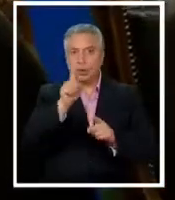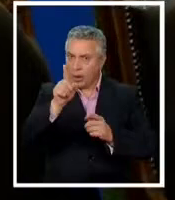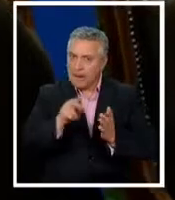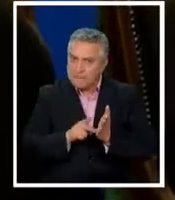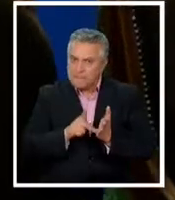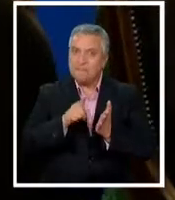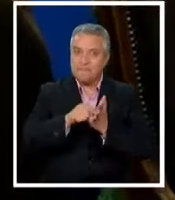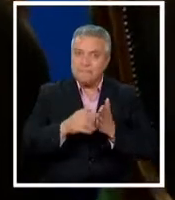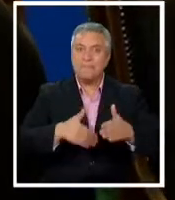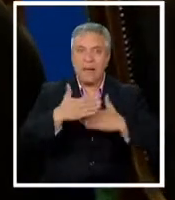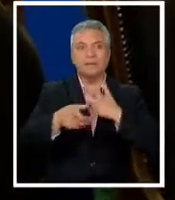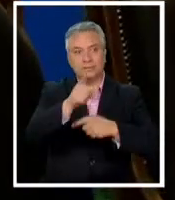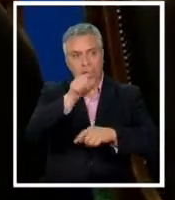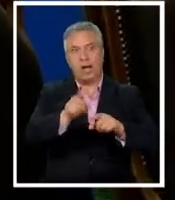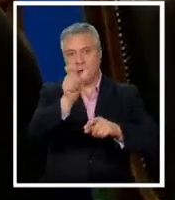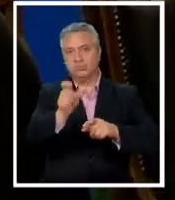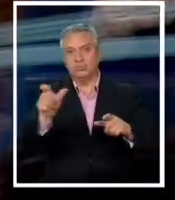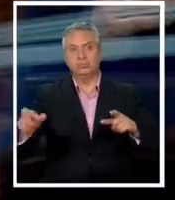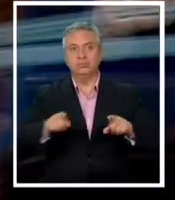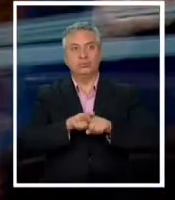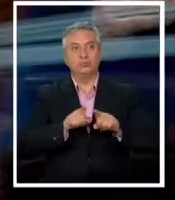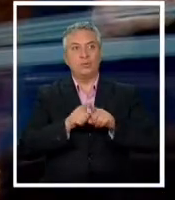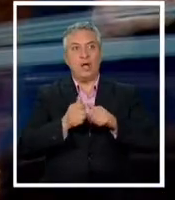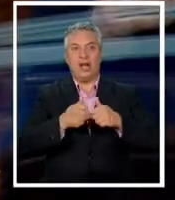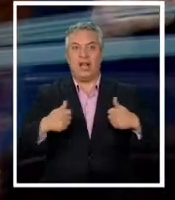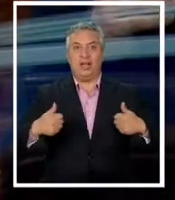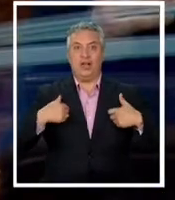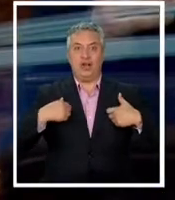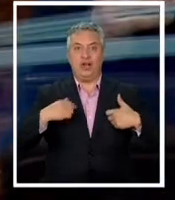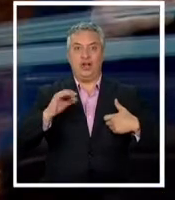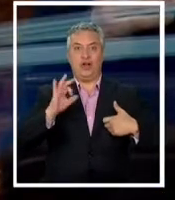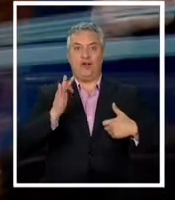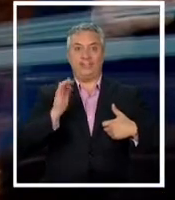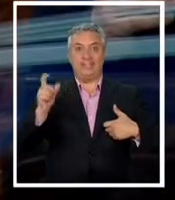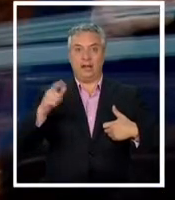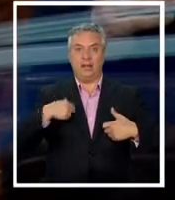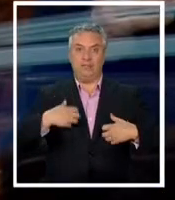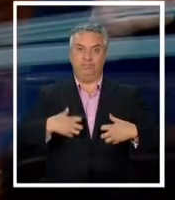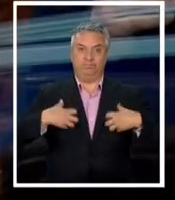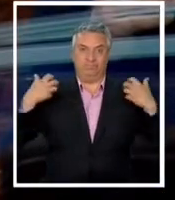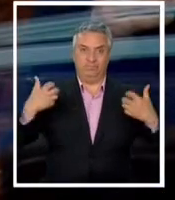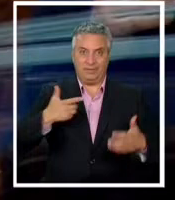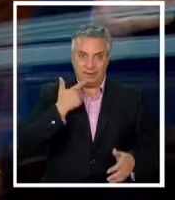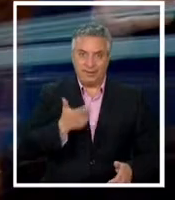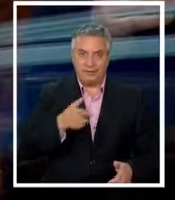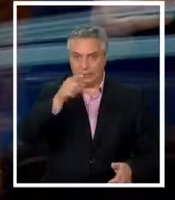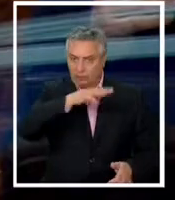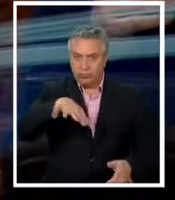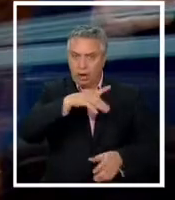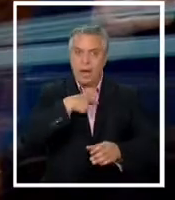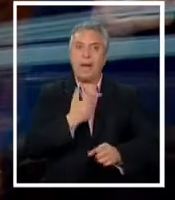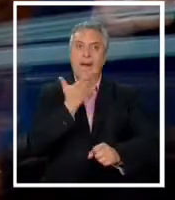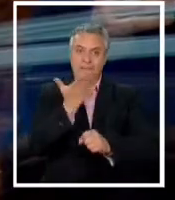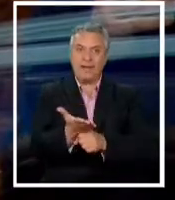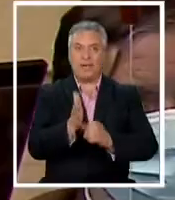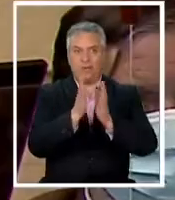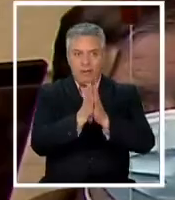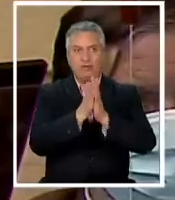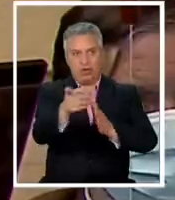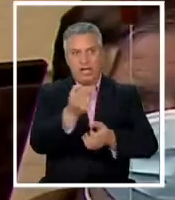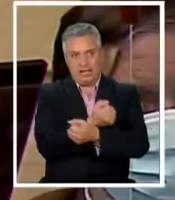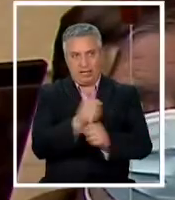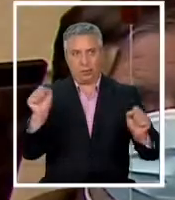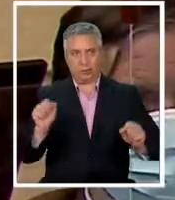lo que desató la molestia del oficialismo. Con mucho respeto representando a los habitantes de la macro zona sur le pido que por favor renuncie.